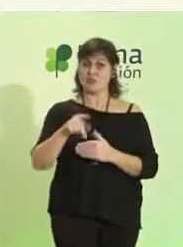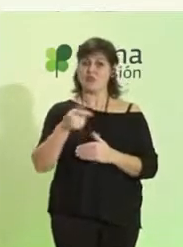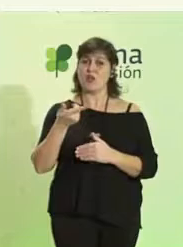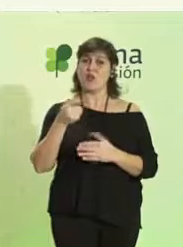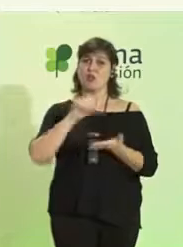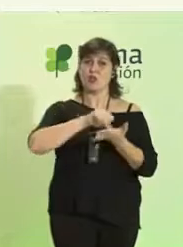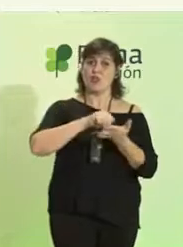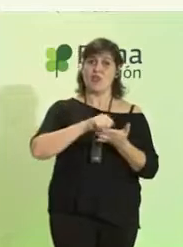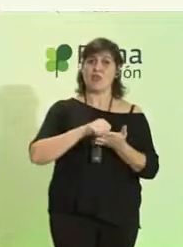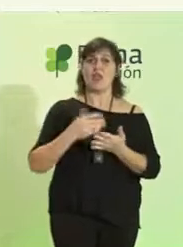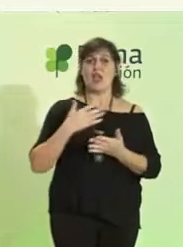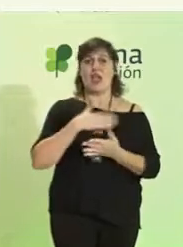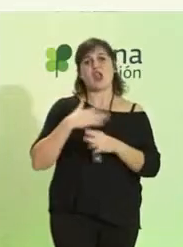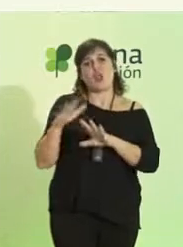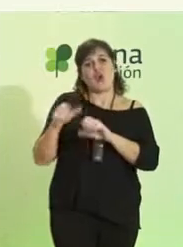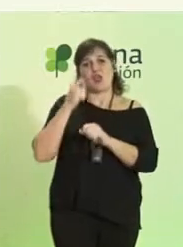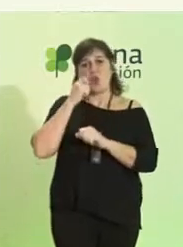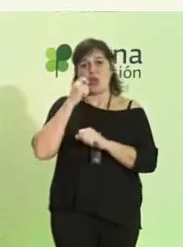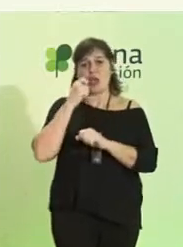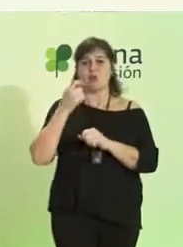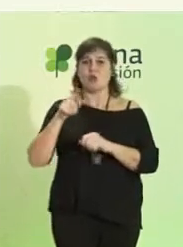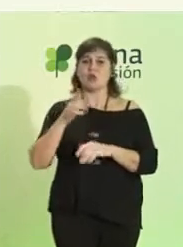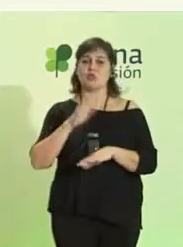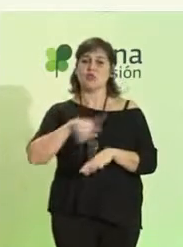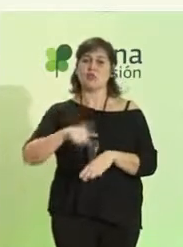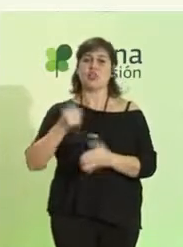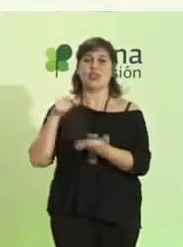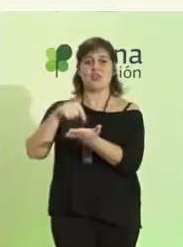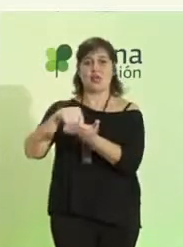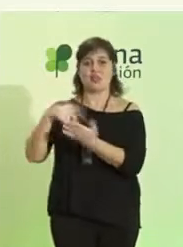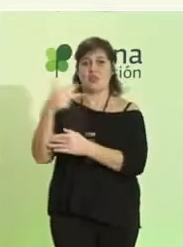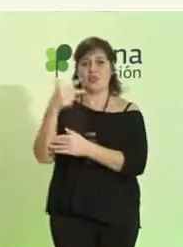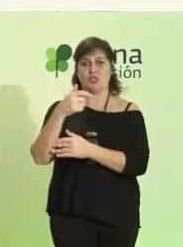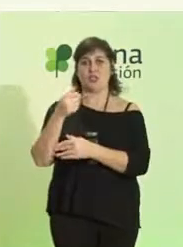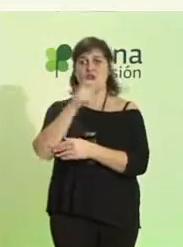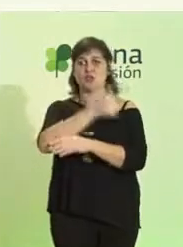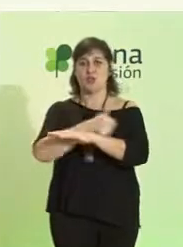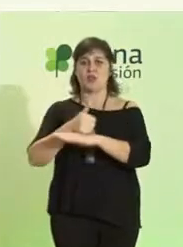pero una ciudad reivindicativa por el derecho de todos nuestros ciudadanos. Gracias y enhorabuena por vuestro trabajo.